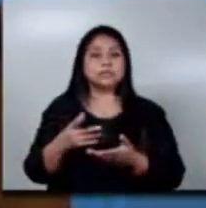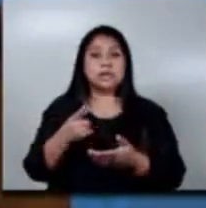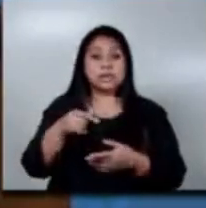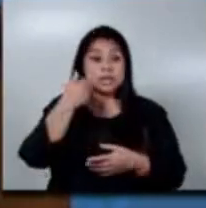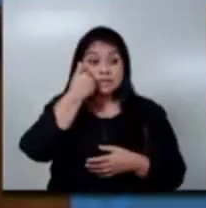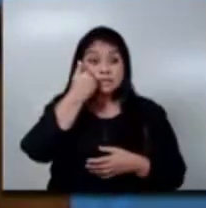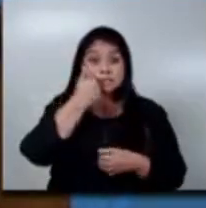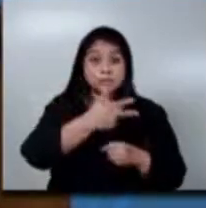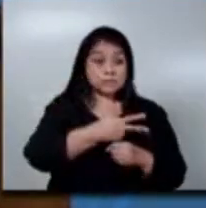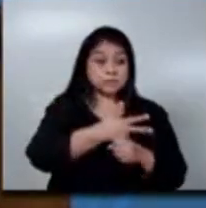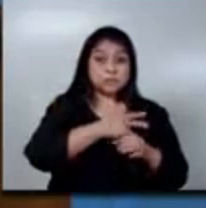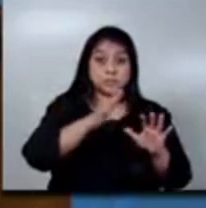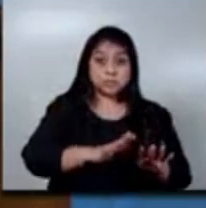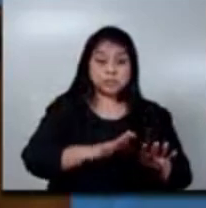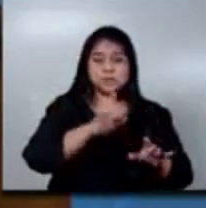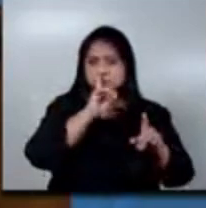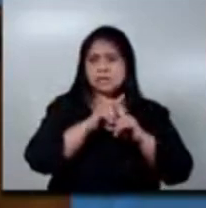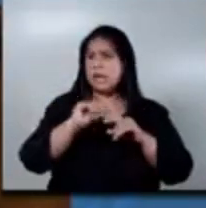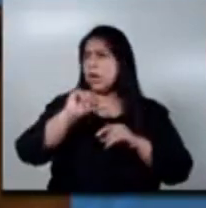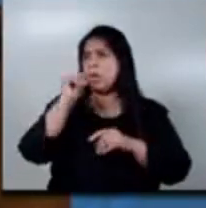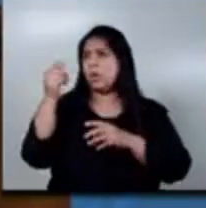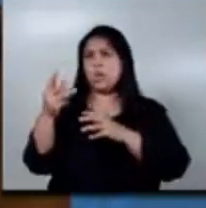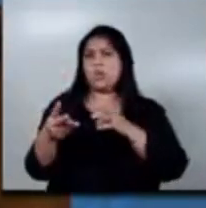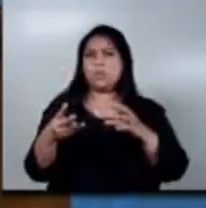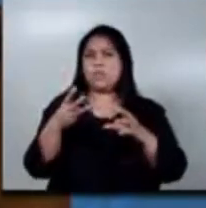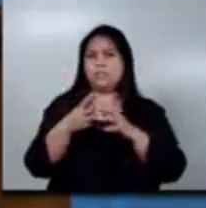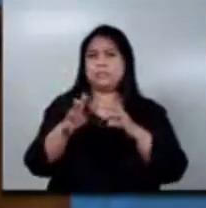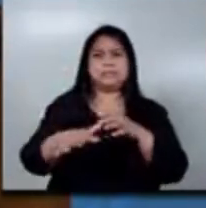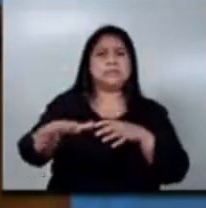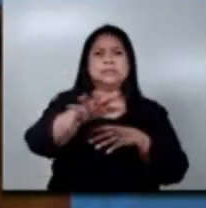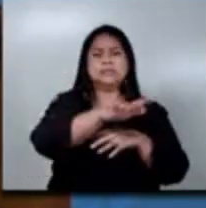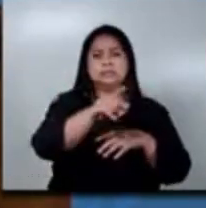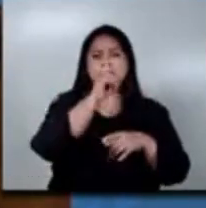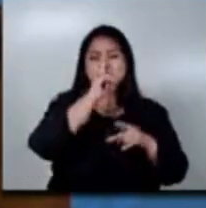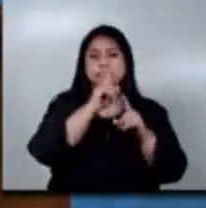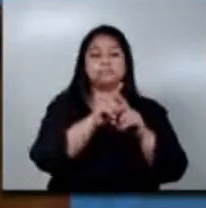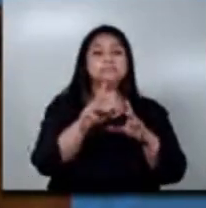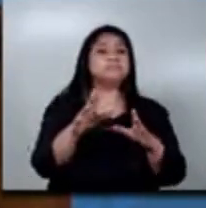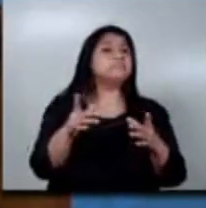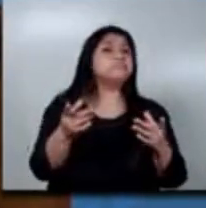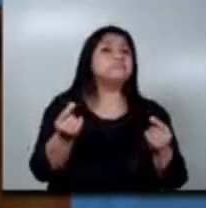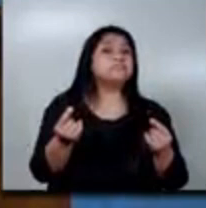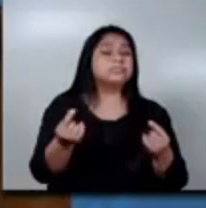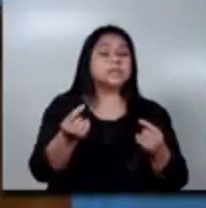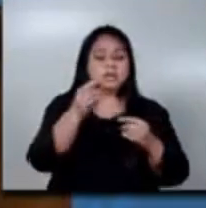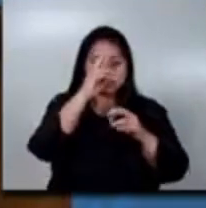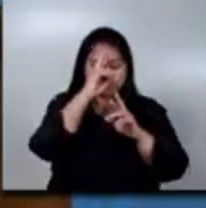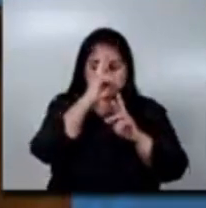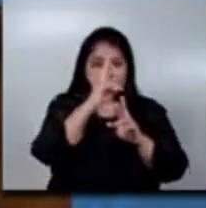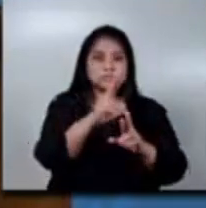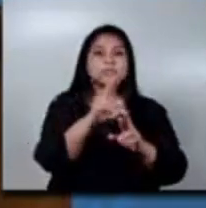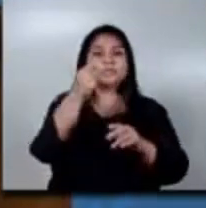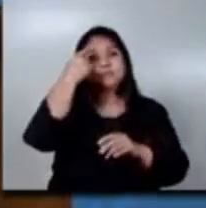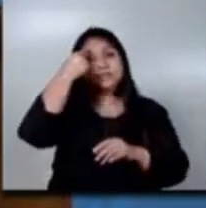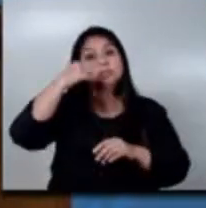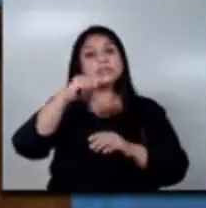también en muchos países del mundo. Estamos hablando prácticamente de la conmemoración del Día Mundial